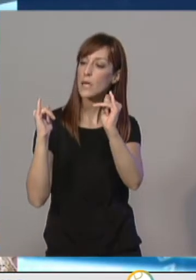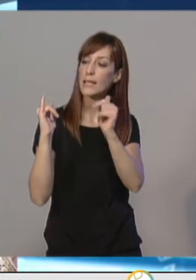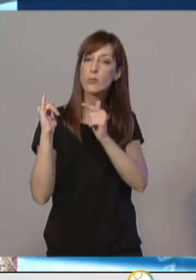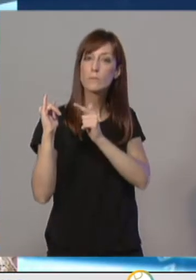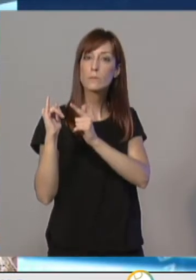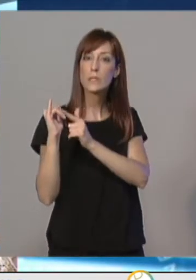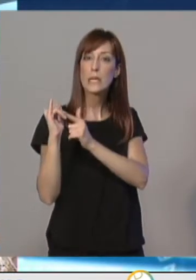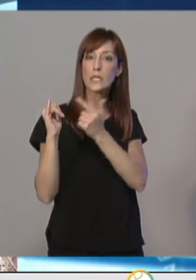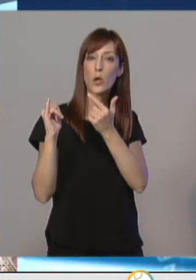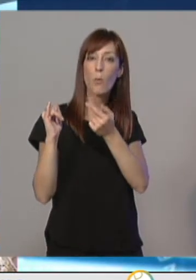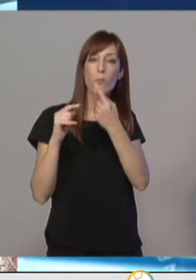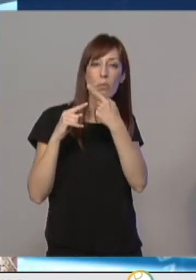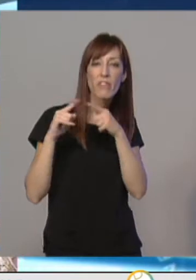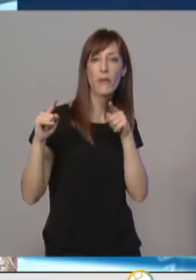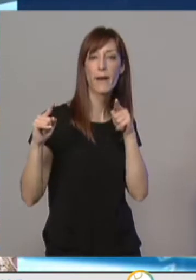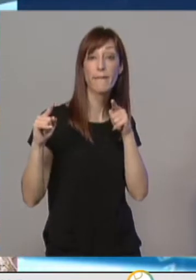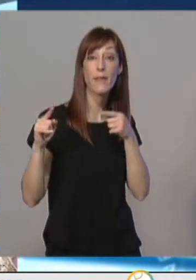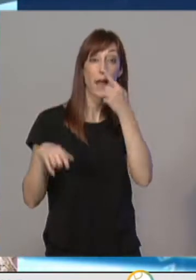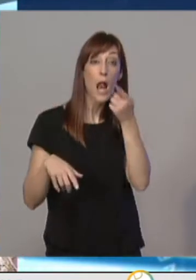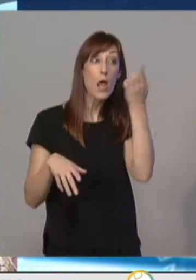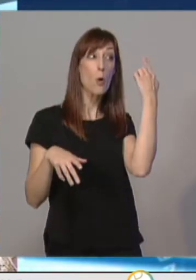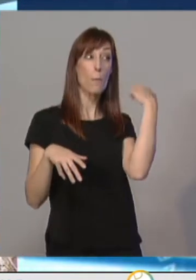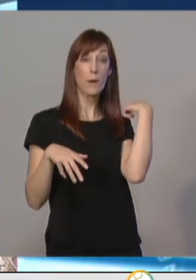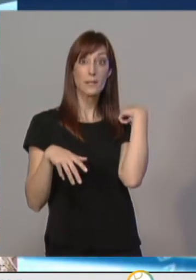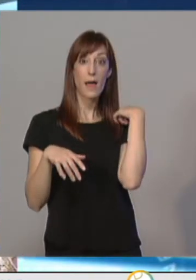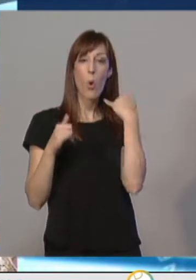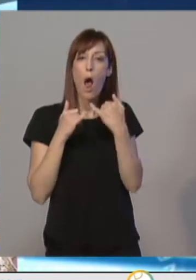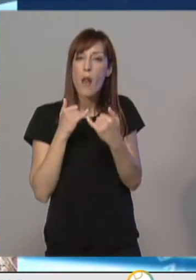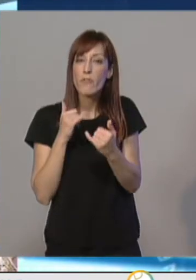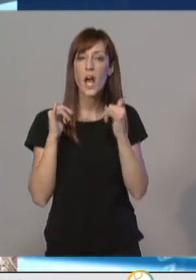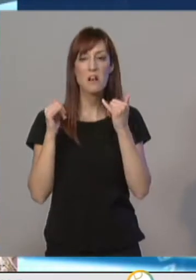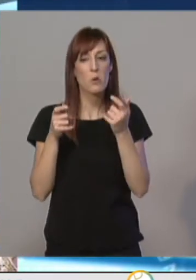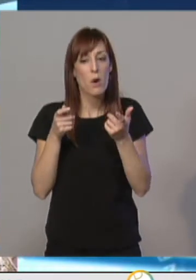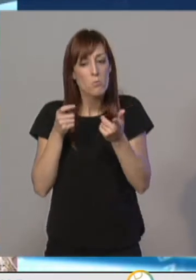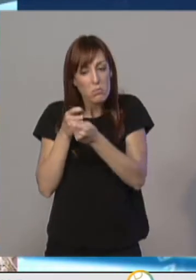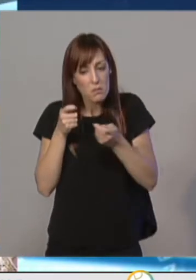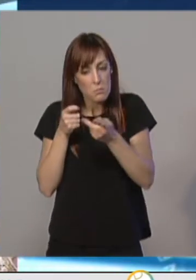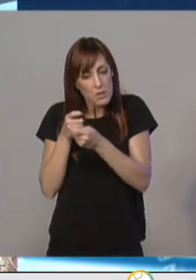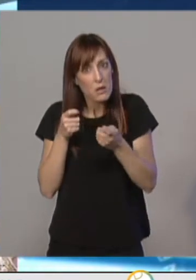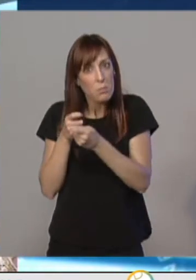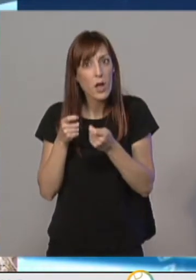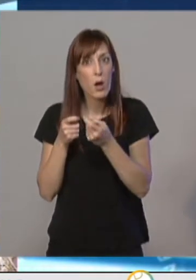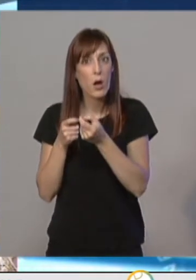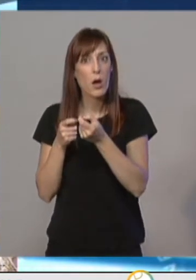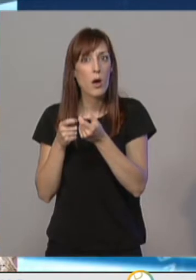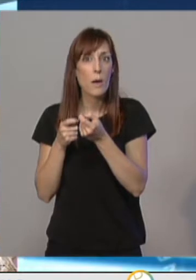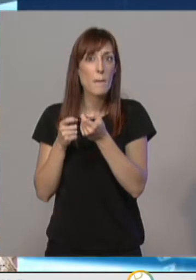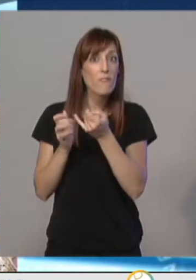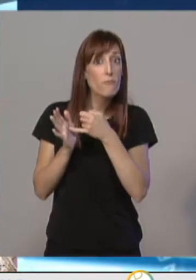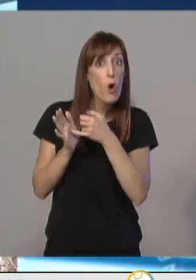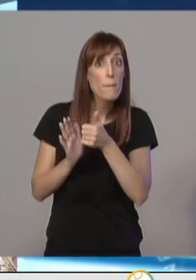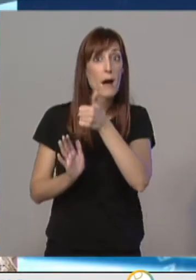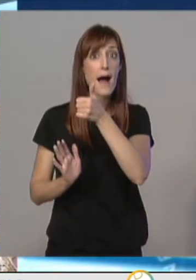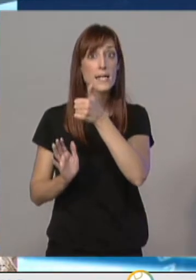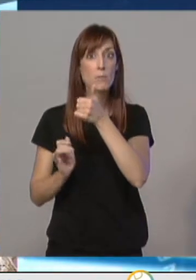que el de la pasada campaña. Esto se tradujo en una cosecha más moderada que a la vez debemos definir cómo